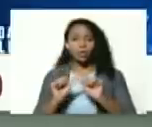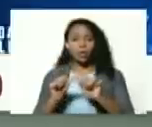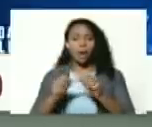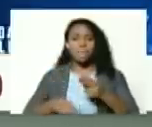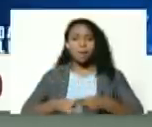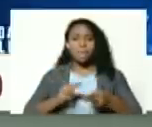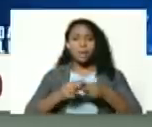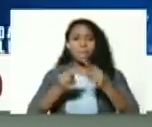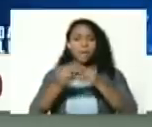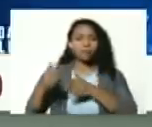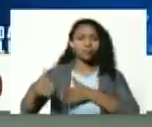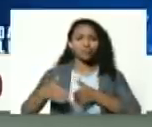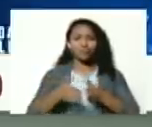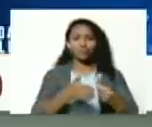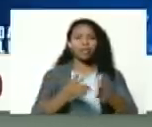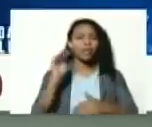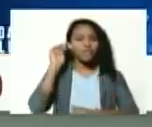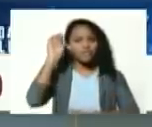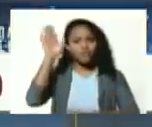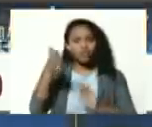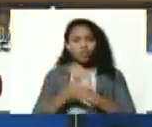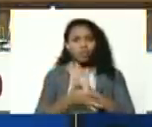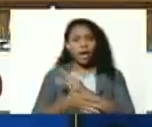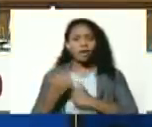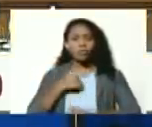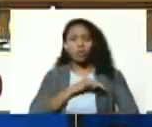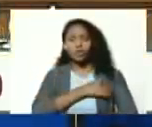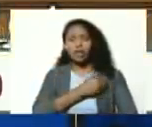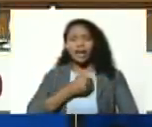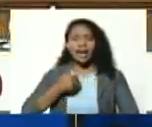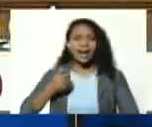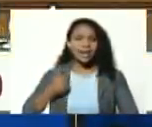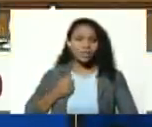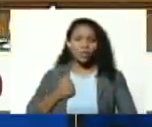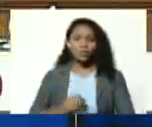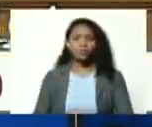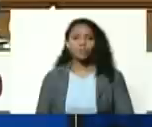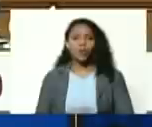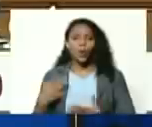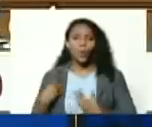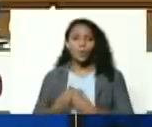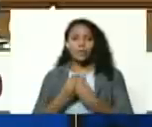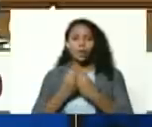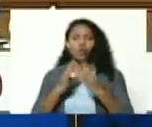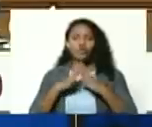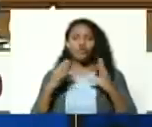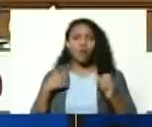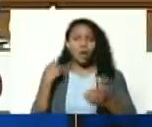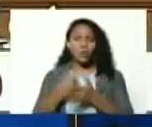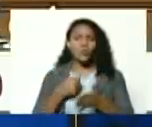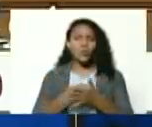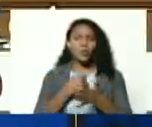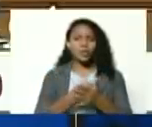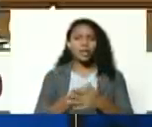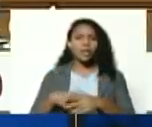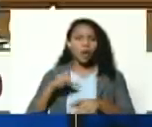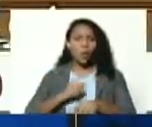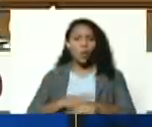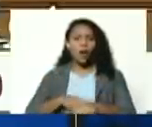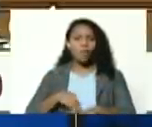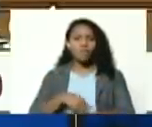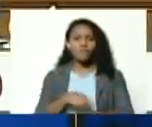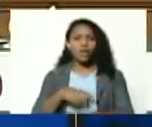a nuestro querido compañero de todas las luchas de todas las horas el